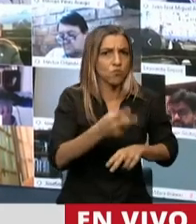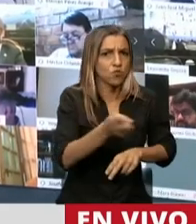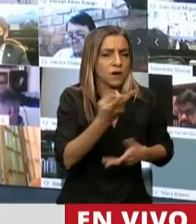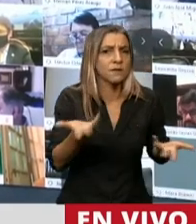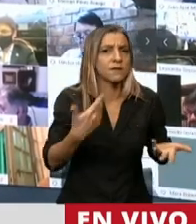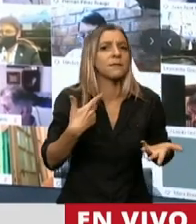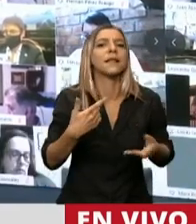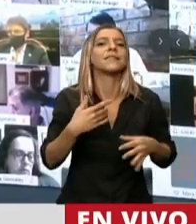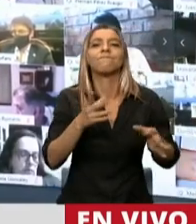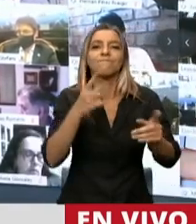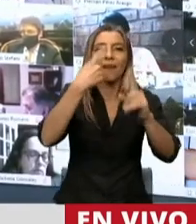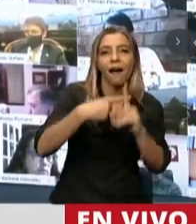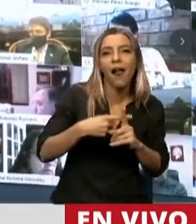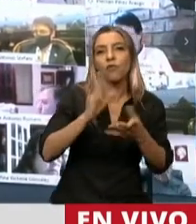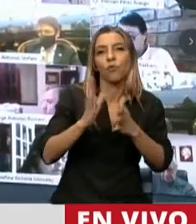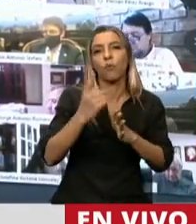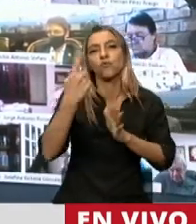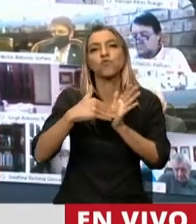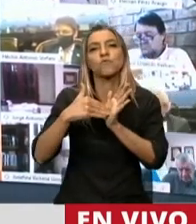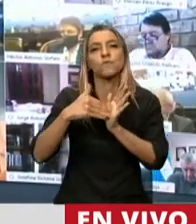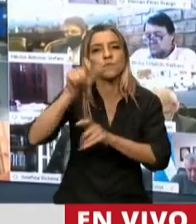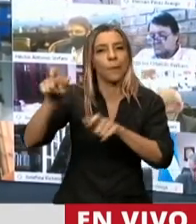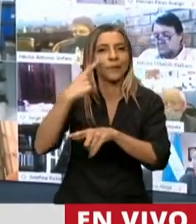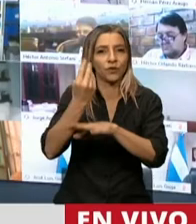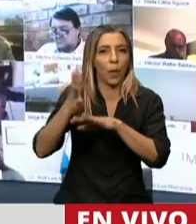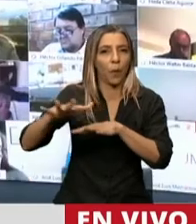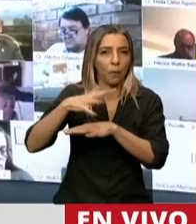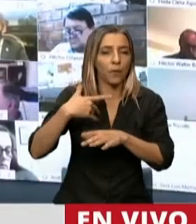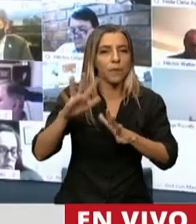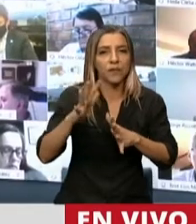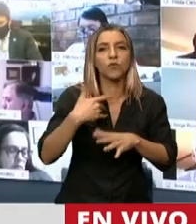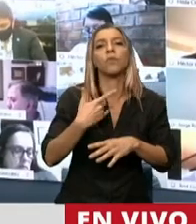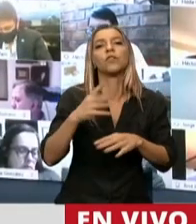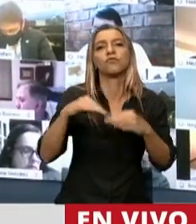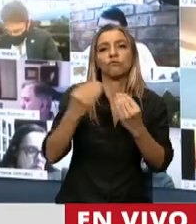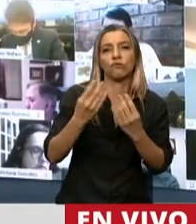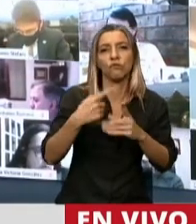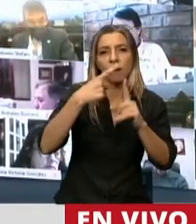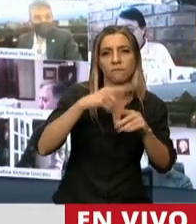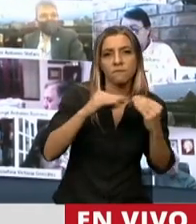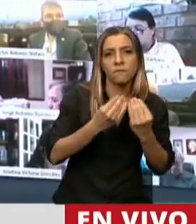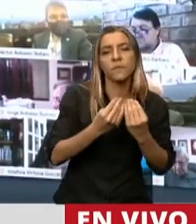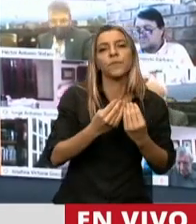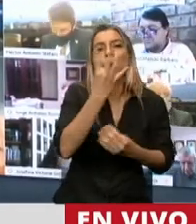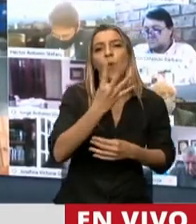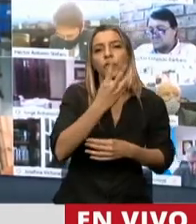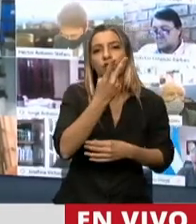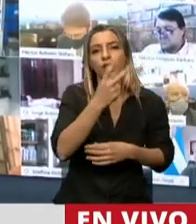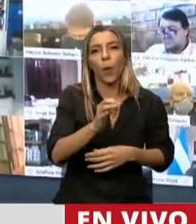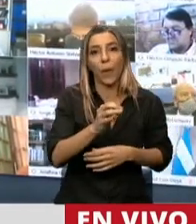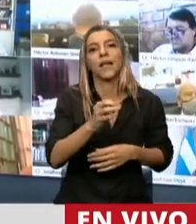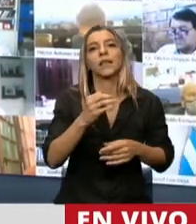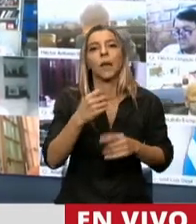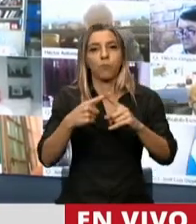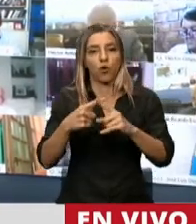por millón de habitantes, que es una manera de compararnos, está en 420 personas por cada millón de habitantes en la Argentina,